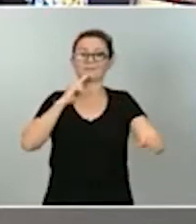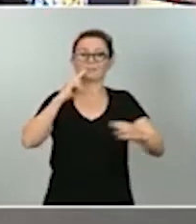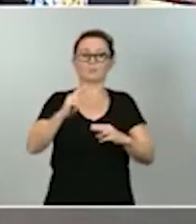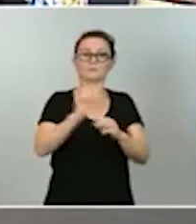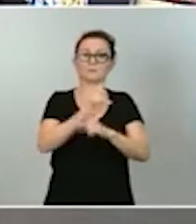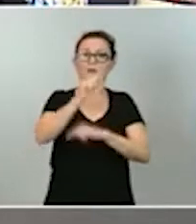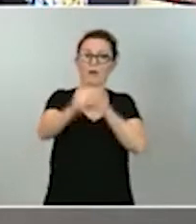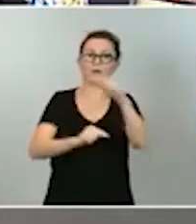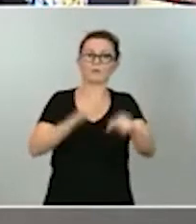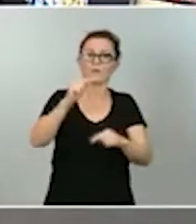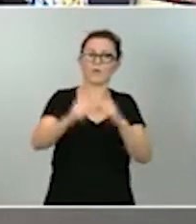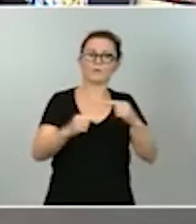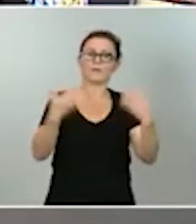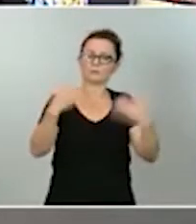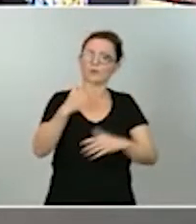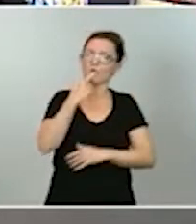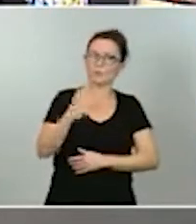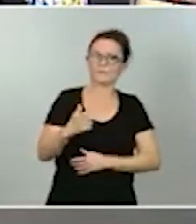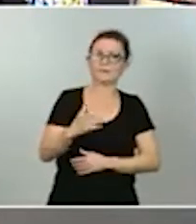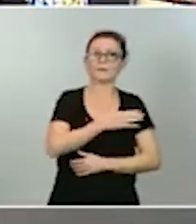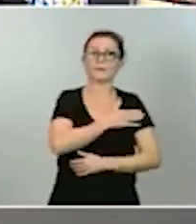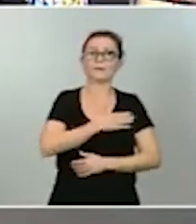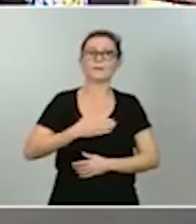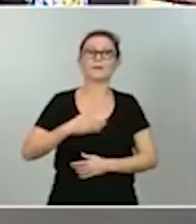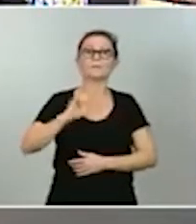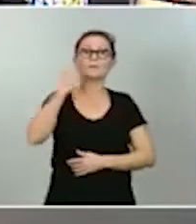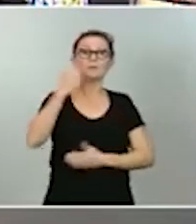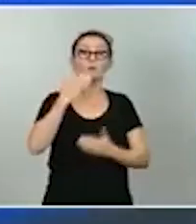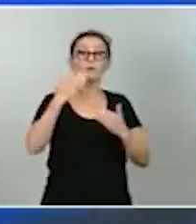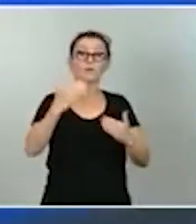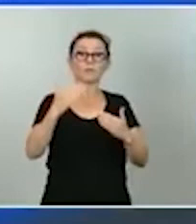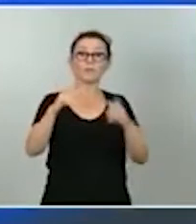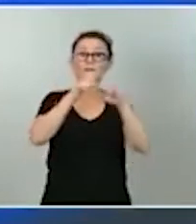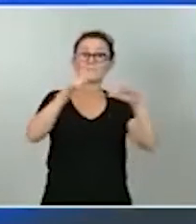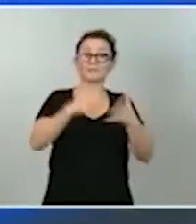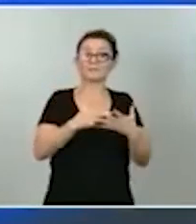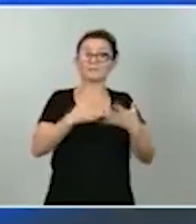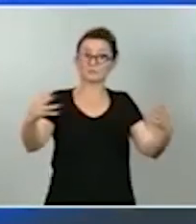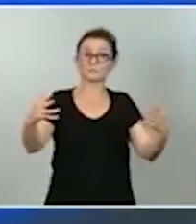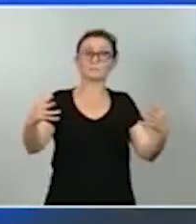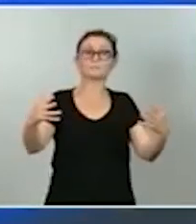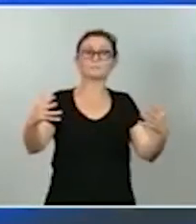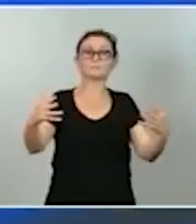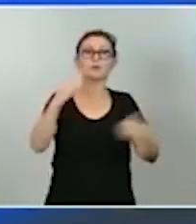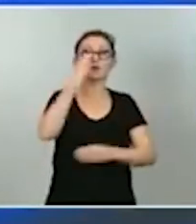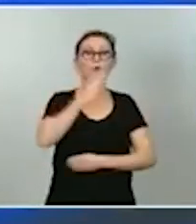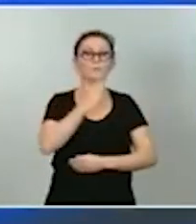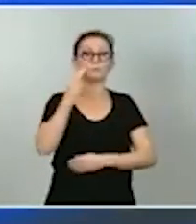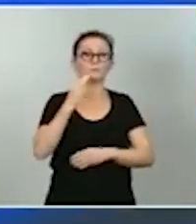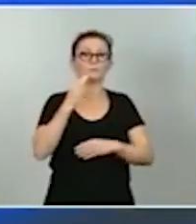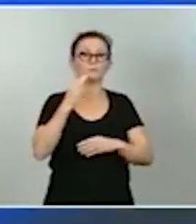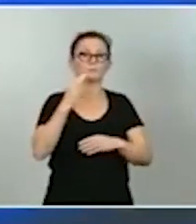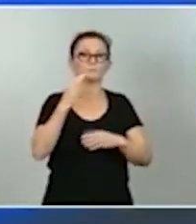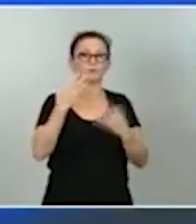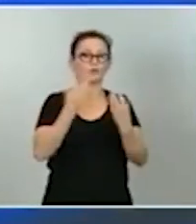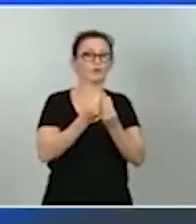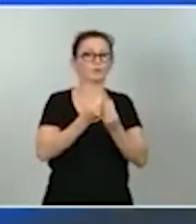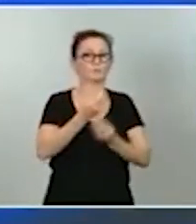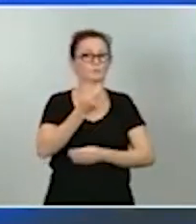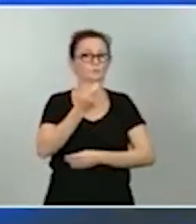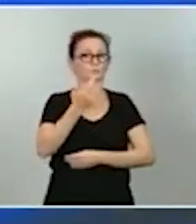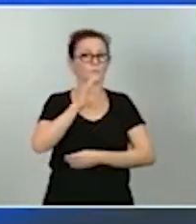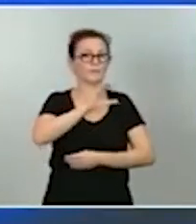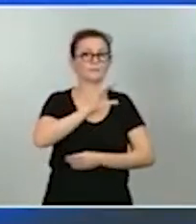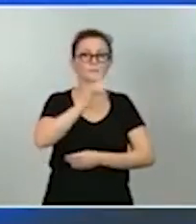Me gustaría en este momento agradecer de nuevo a las grandes empresas el compromiso para con su país, para con sus ciudadanos, en